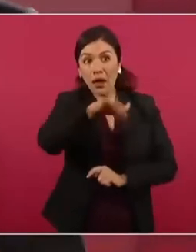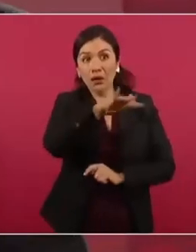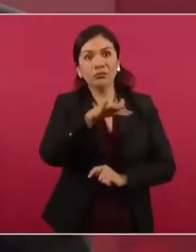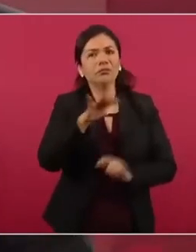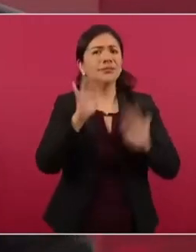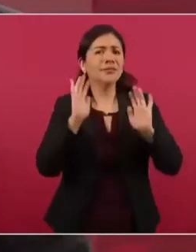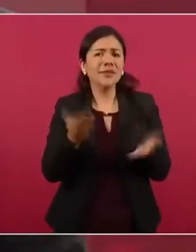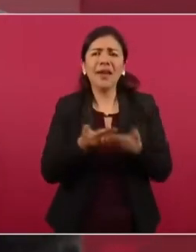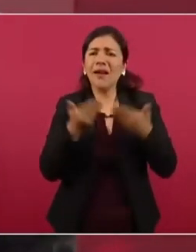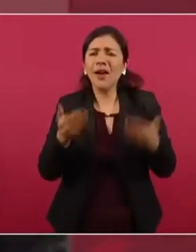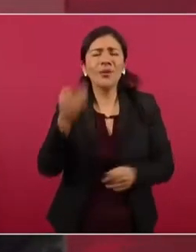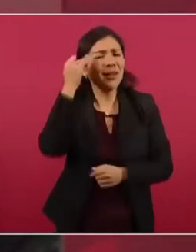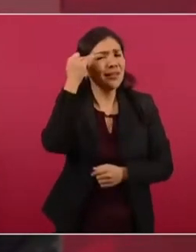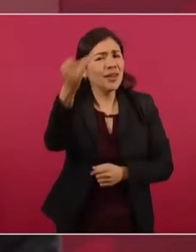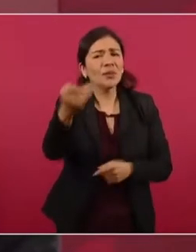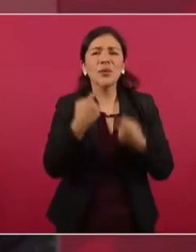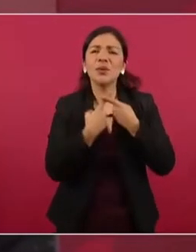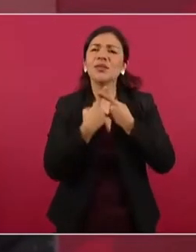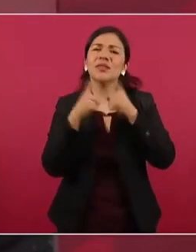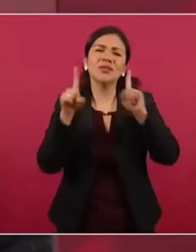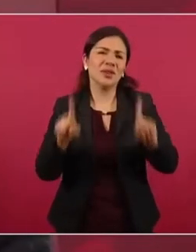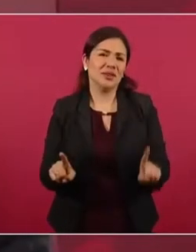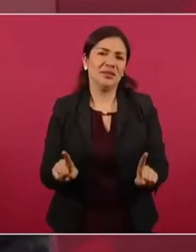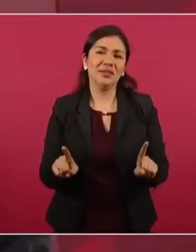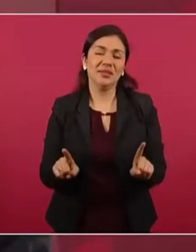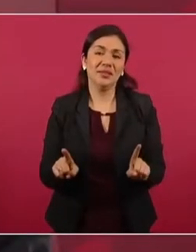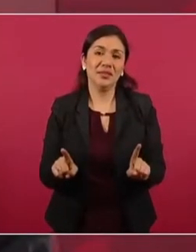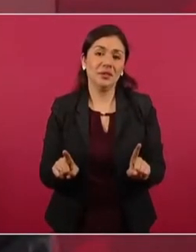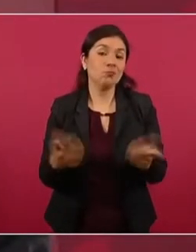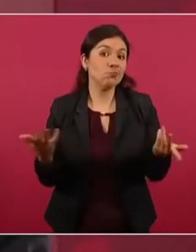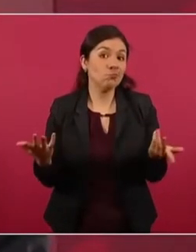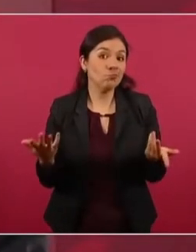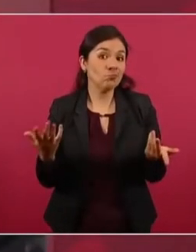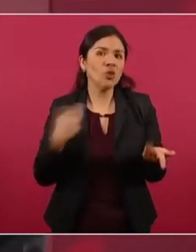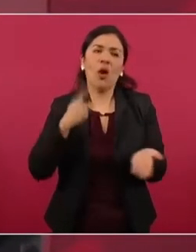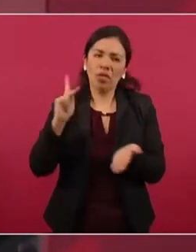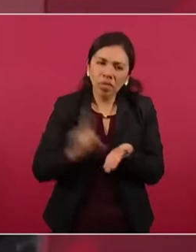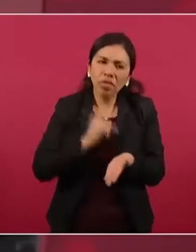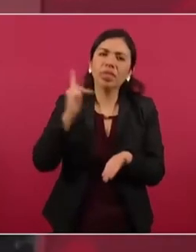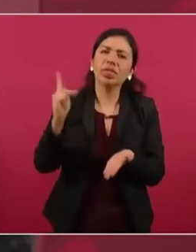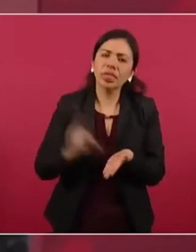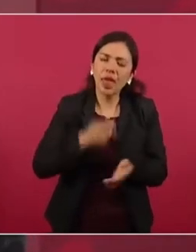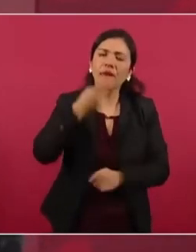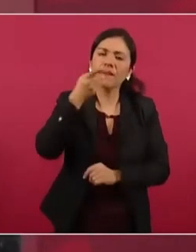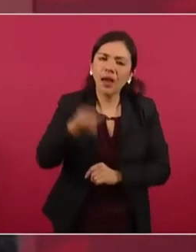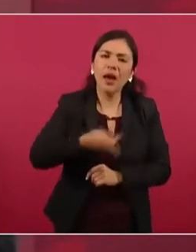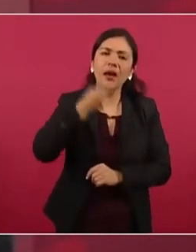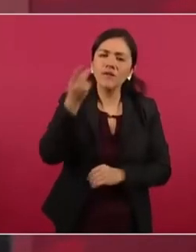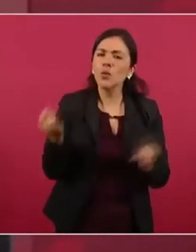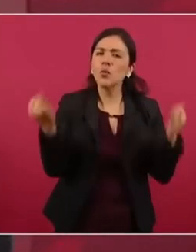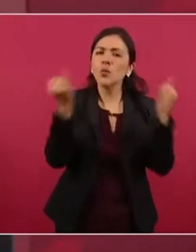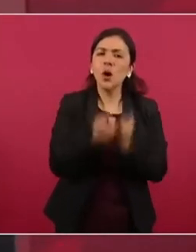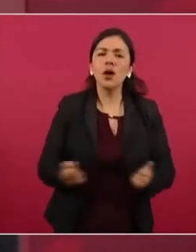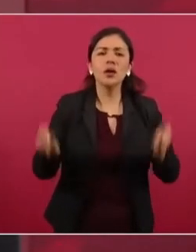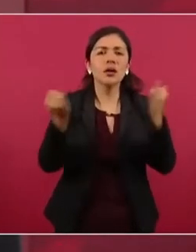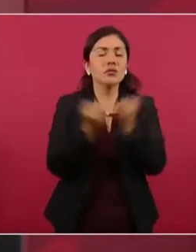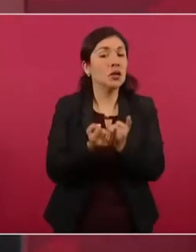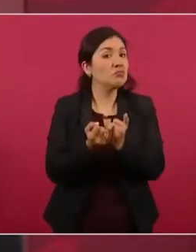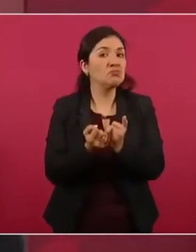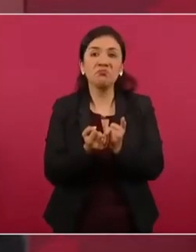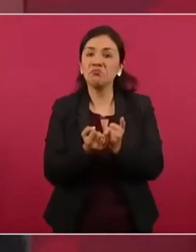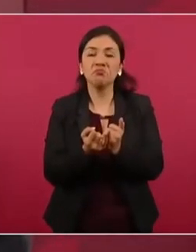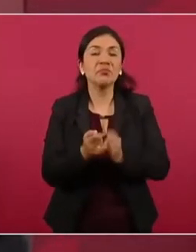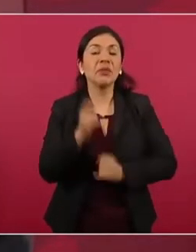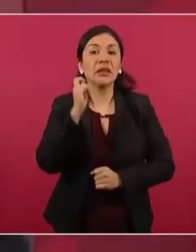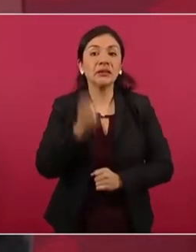otros tiempos. Y repito, y repito, y repito, no se puede poner